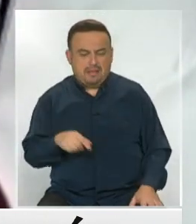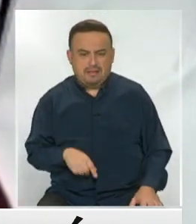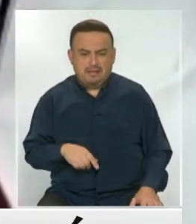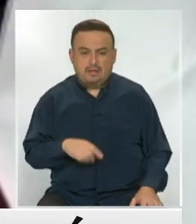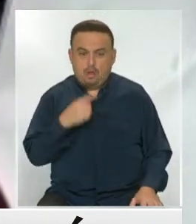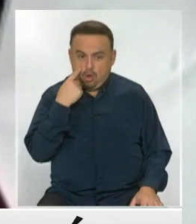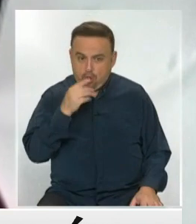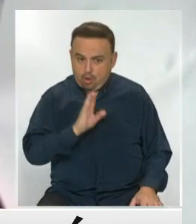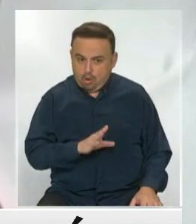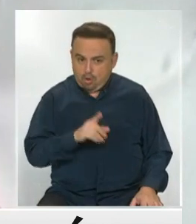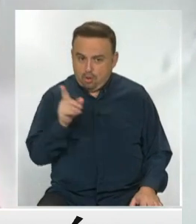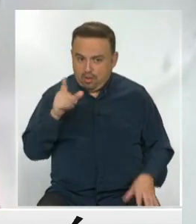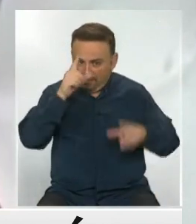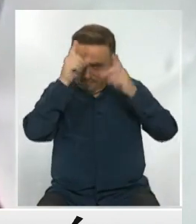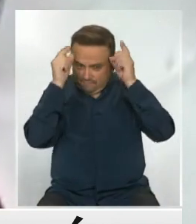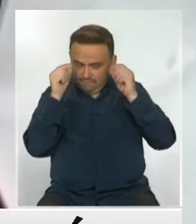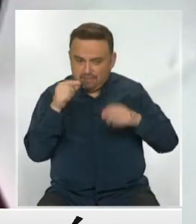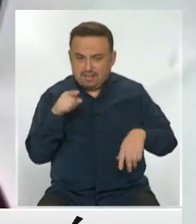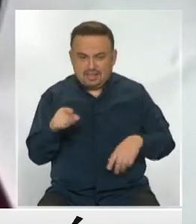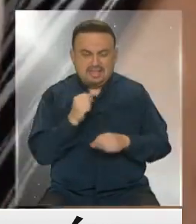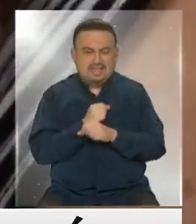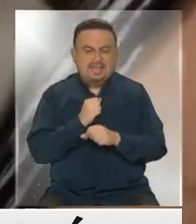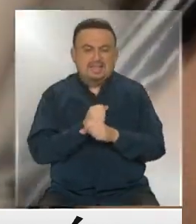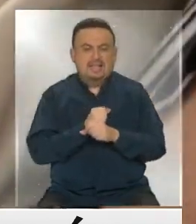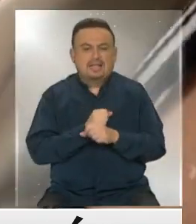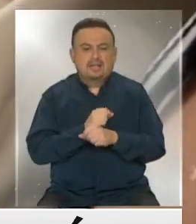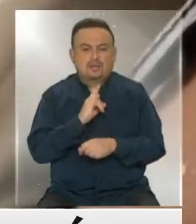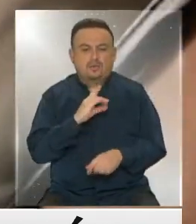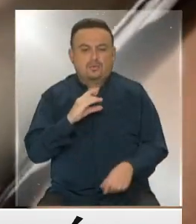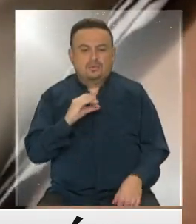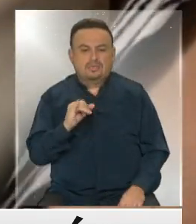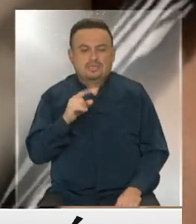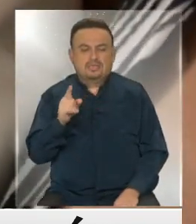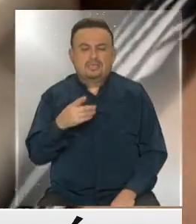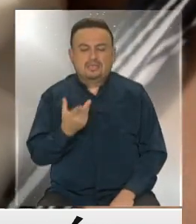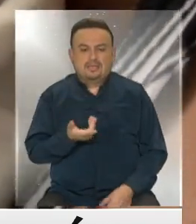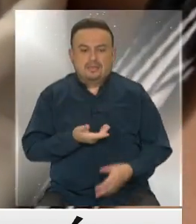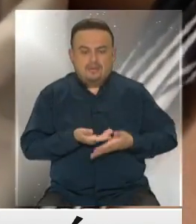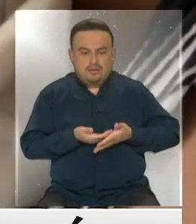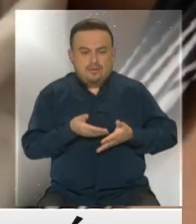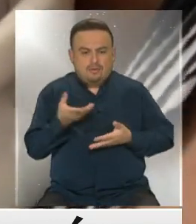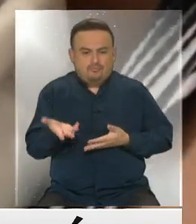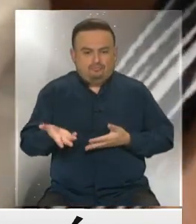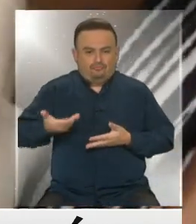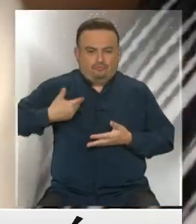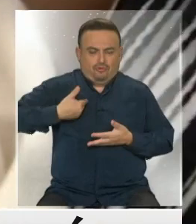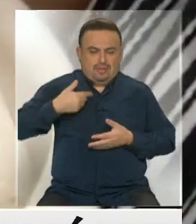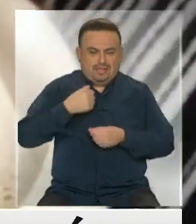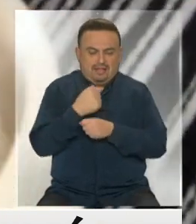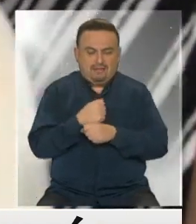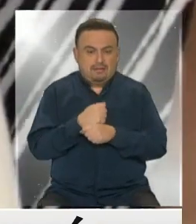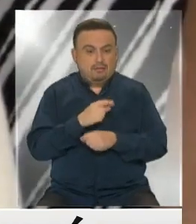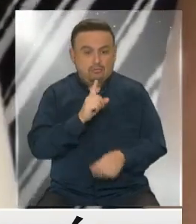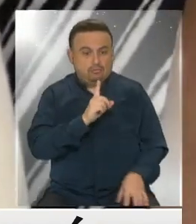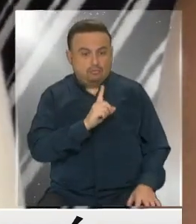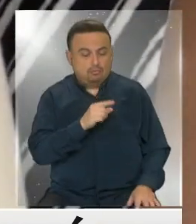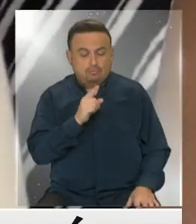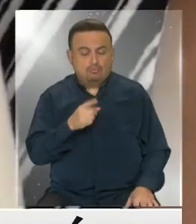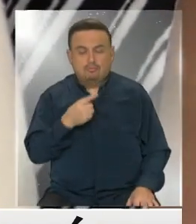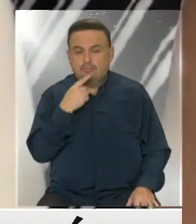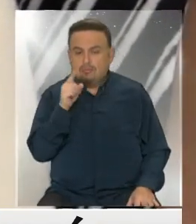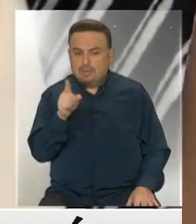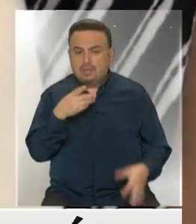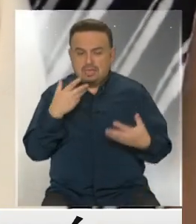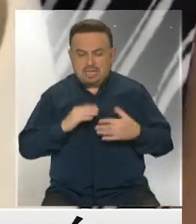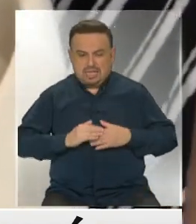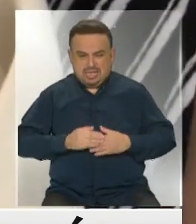que, ojo, como te decía, es enfermera. Ella trabajaba en la UCI de neonatología. O sea, se contagió en el trabajo. No, fíjate, porque como ella estaba